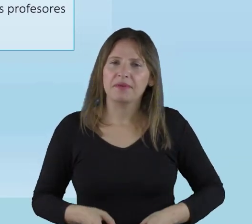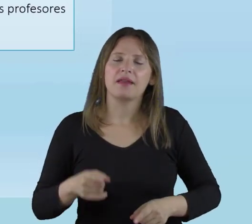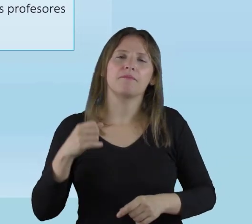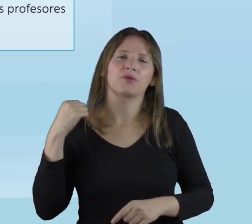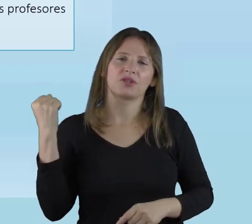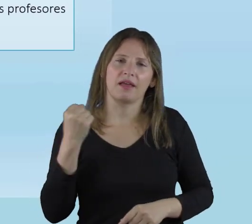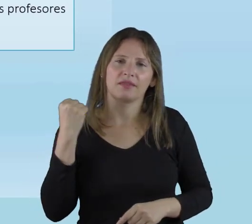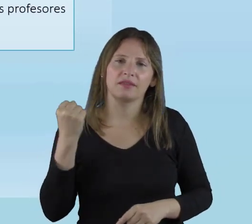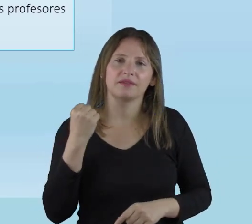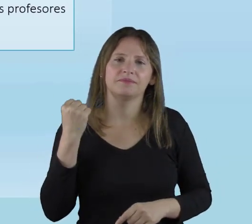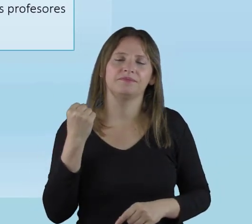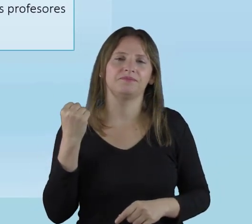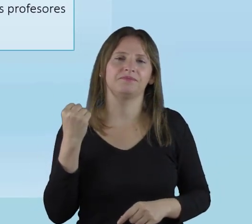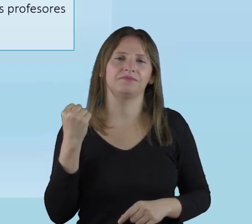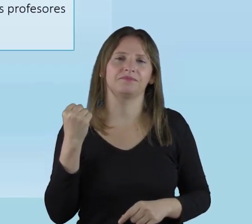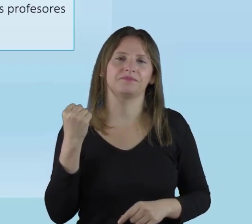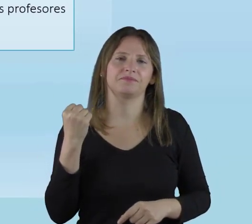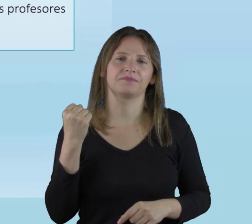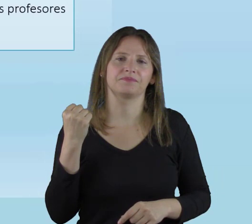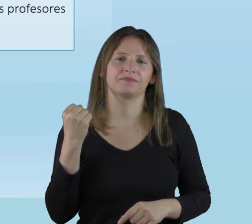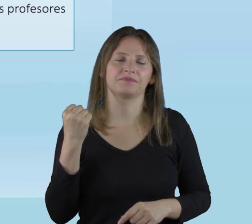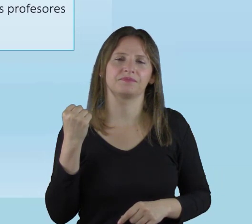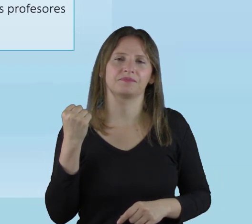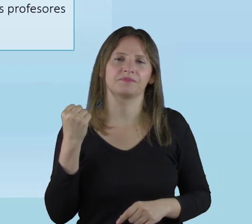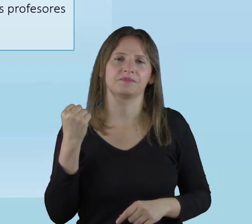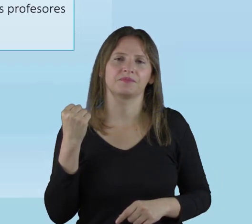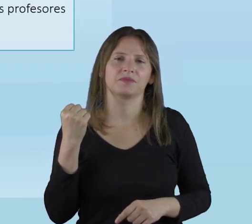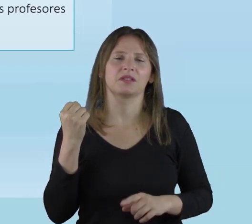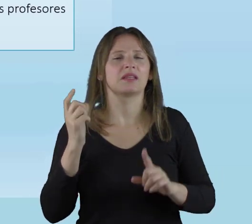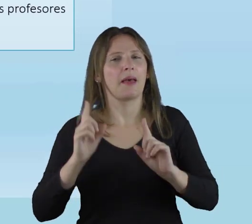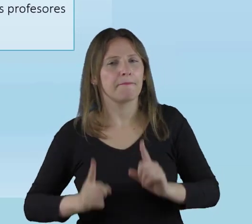También es importante,